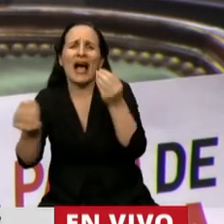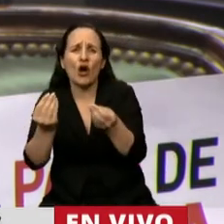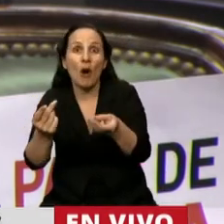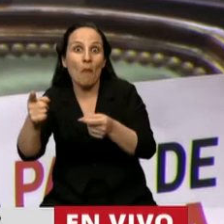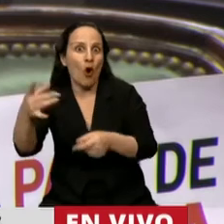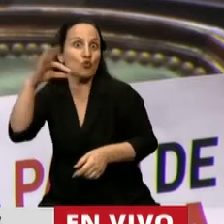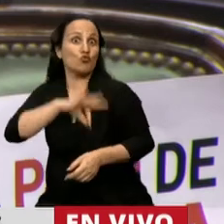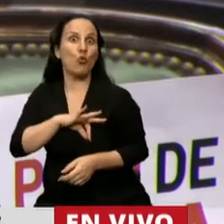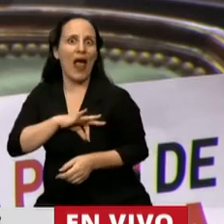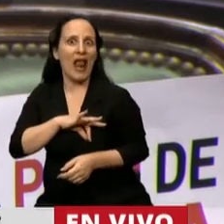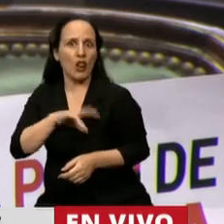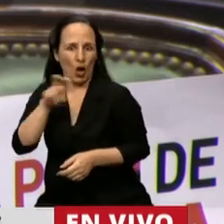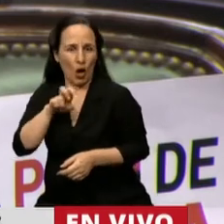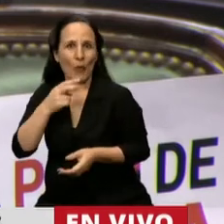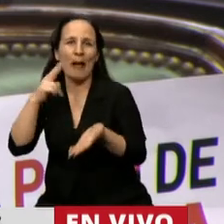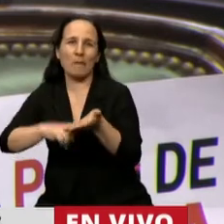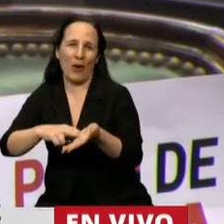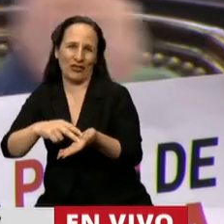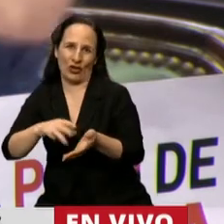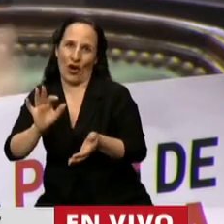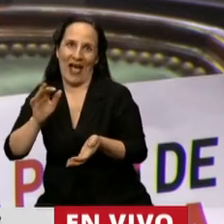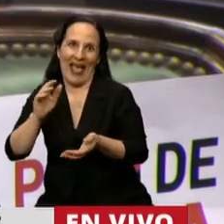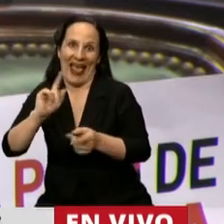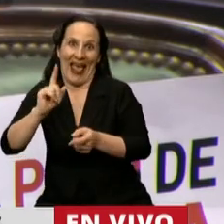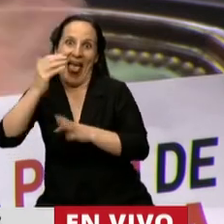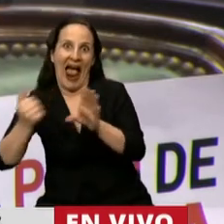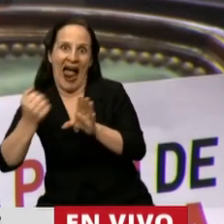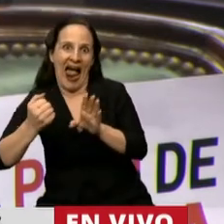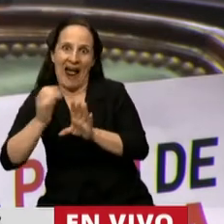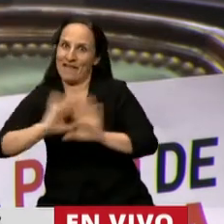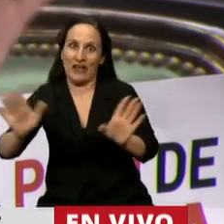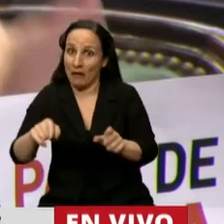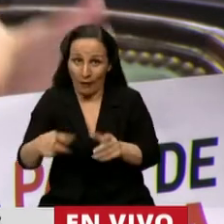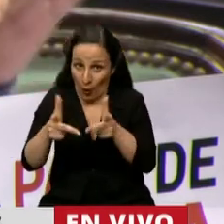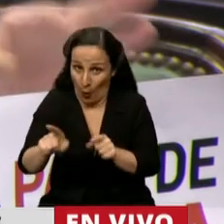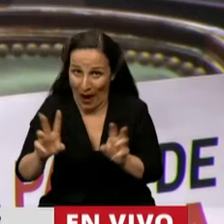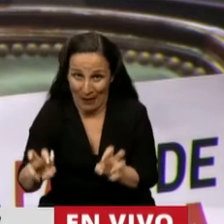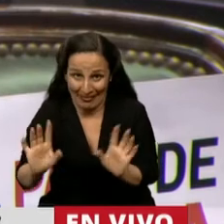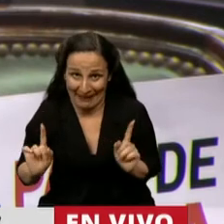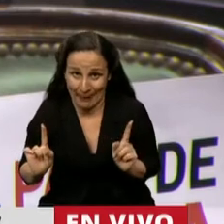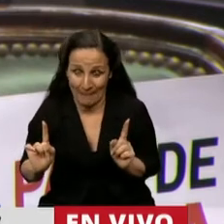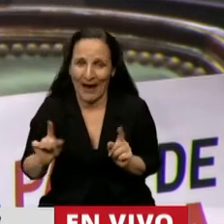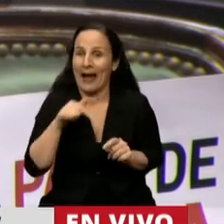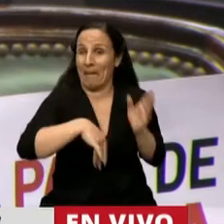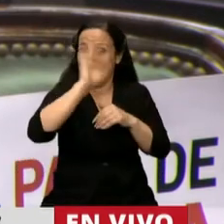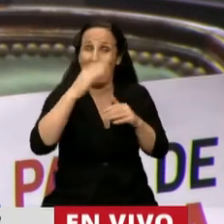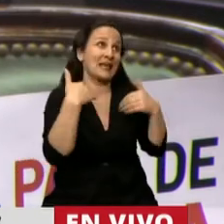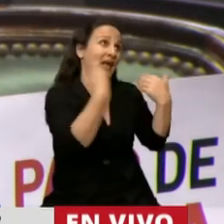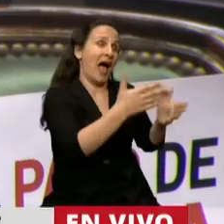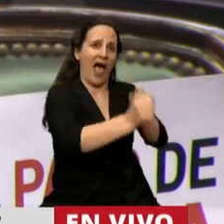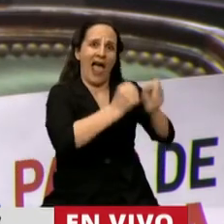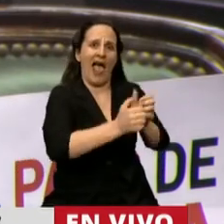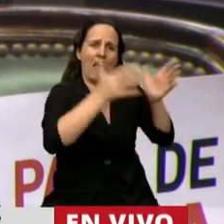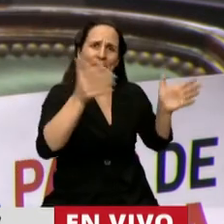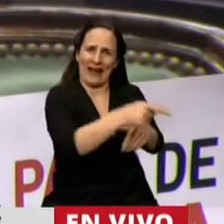impuesto a la ganancia y al salario de los trabajadores y las trabajadoras, o reducir, ahí no se habla nada. Acá siempre son beneficios a las grandes patronales, que ya